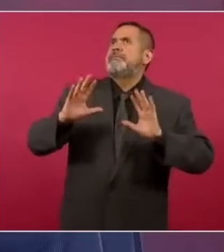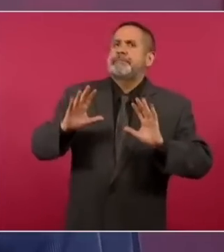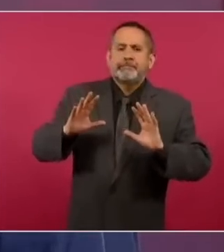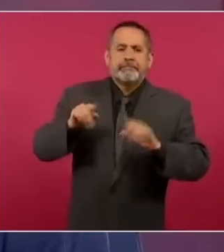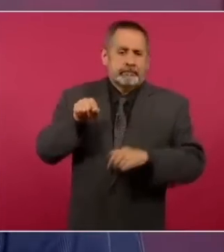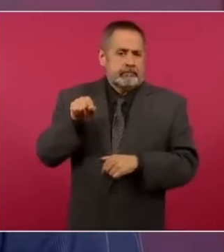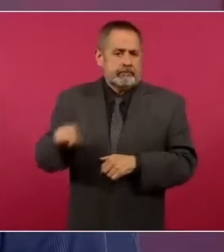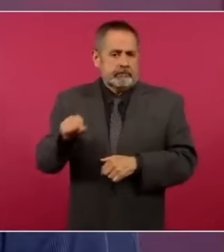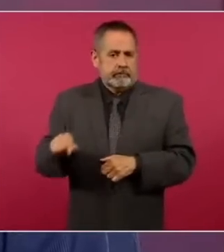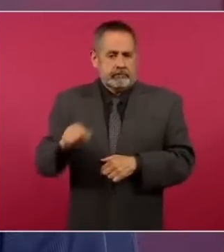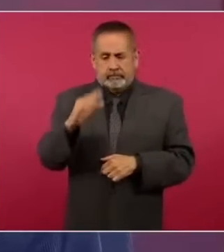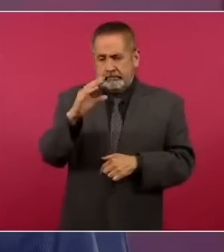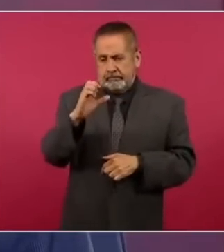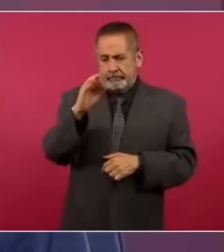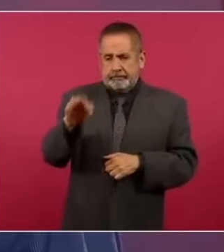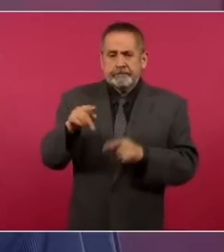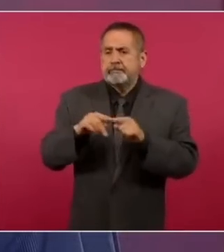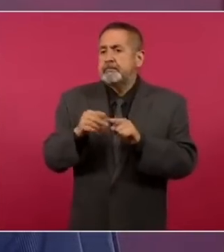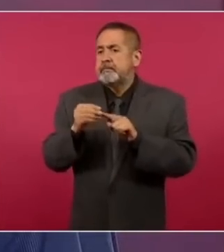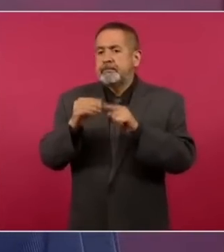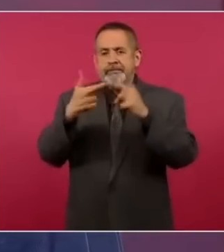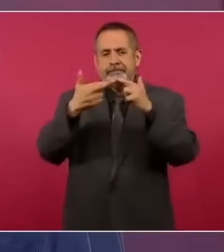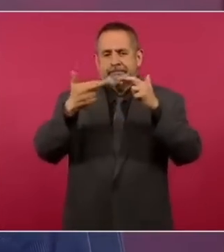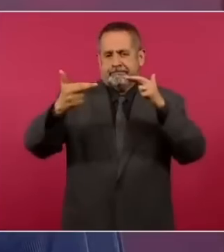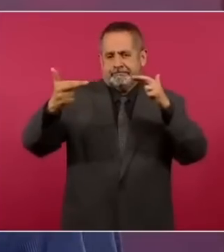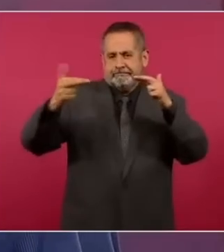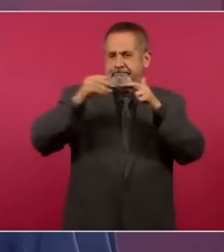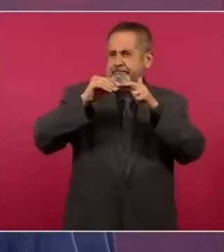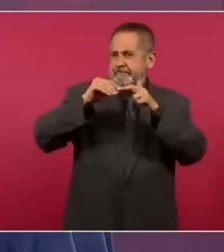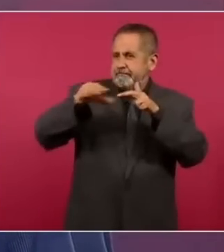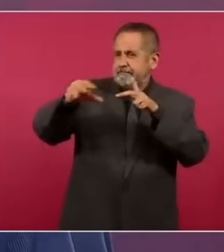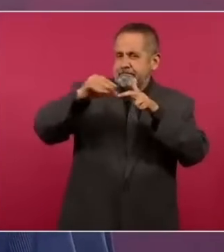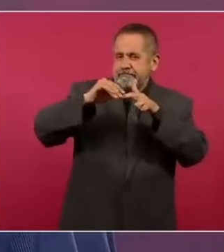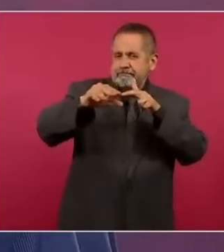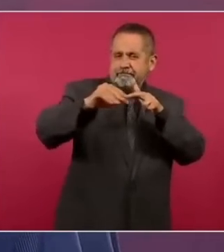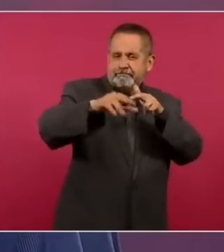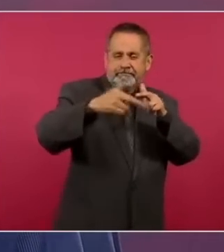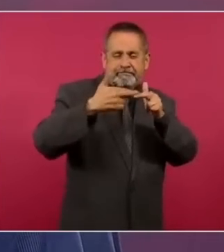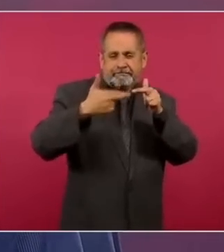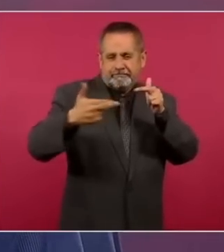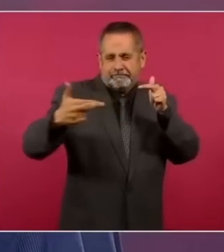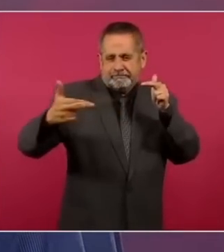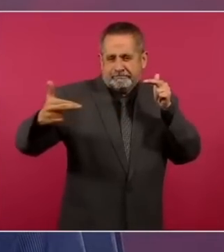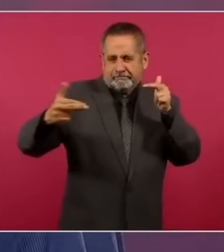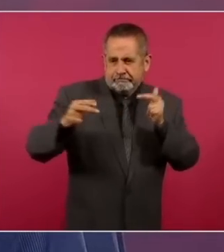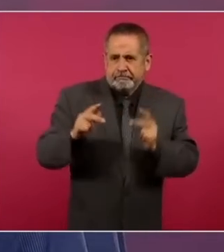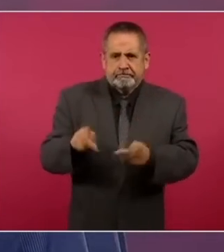y de distribución y venta de la energía eléctrica.